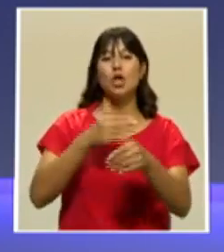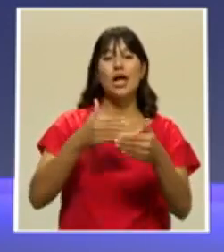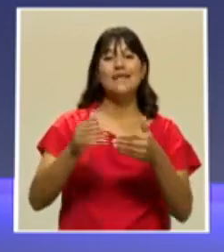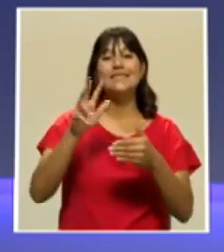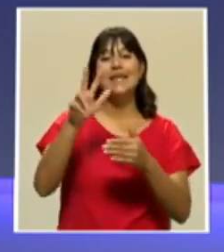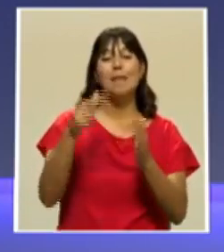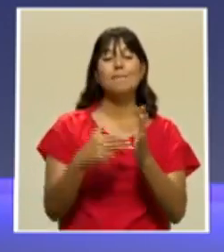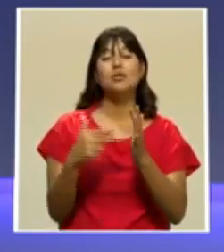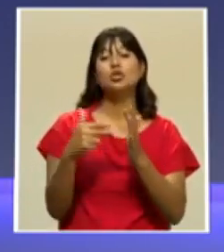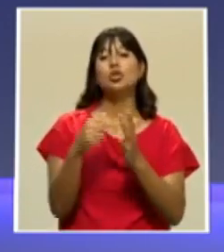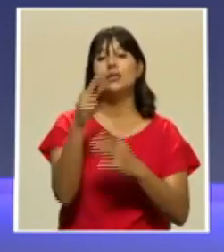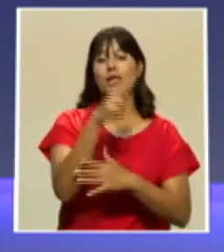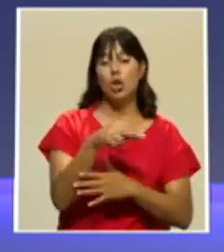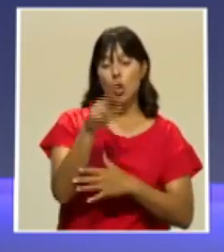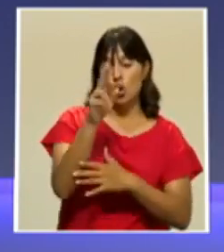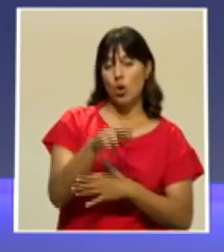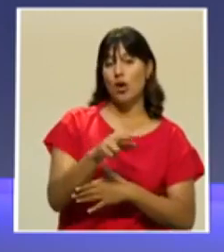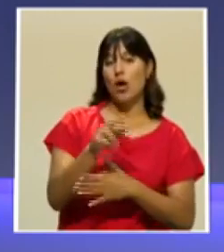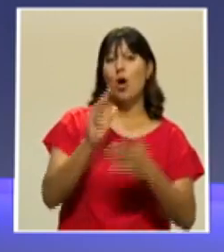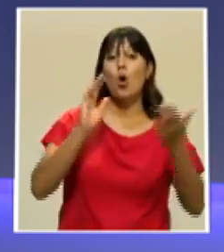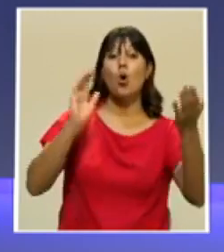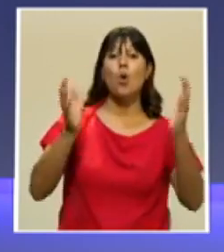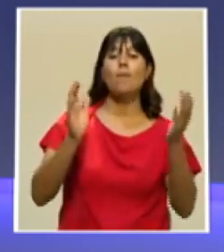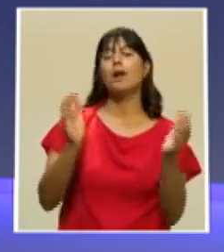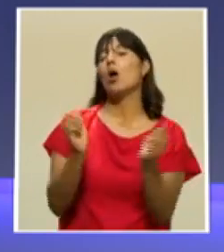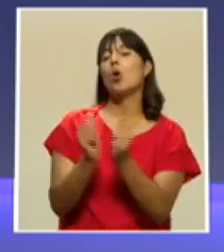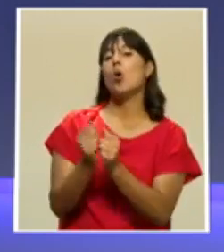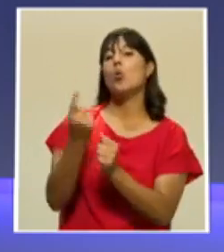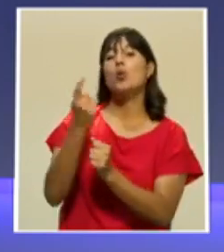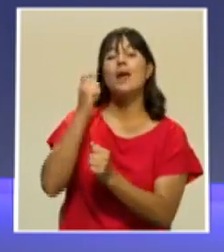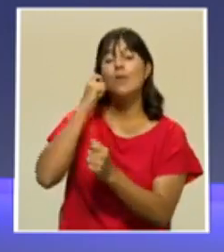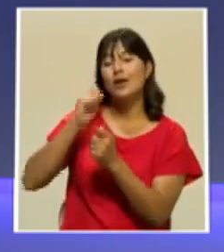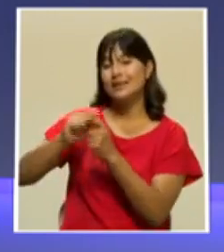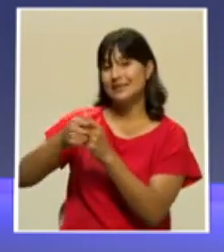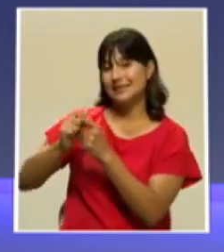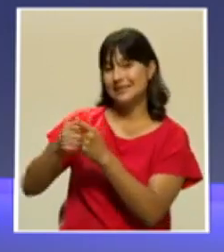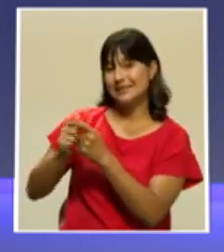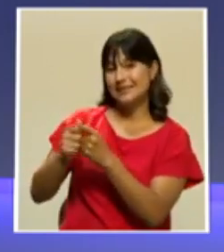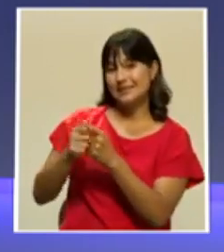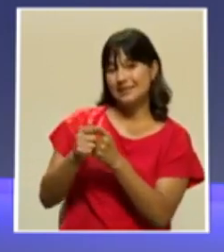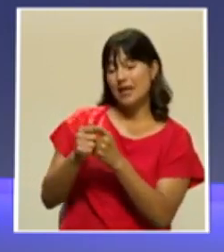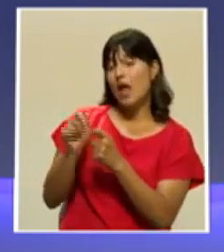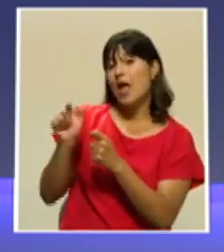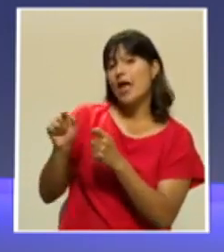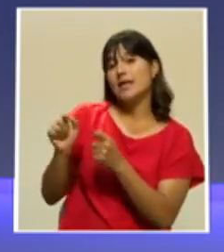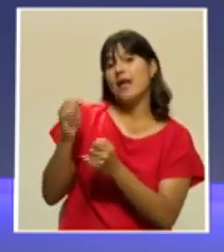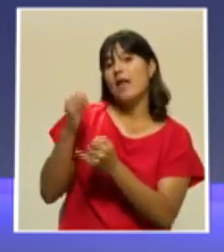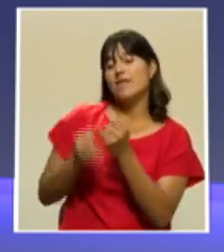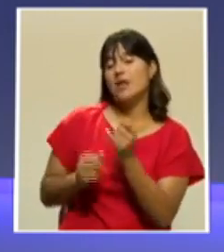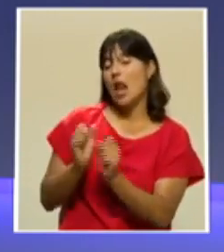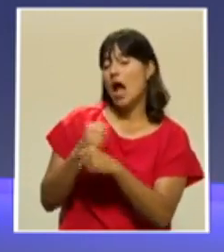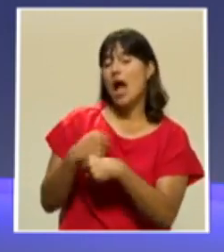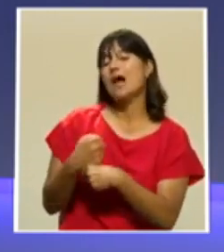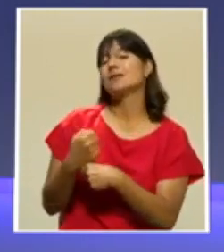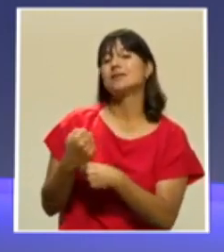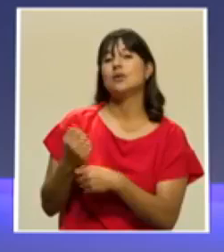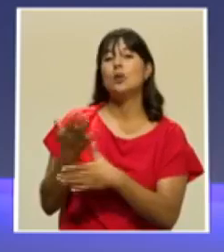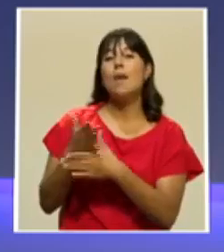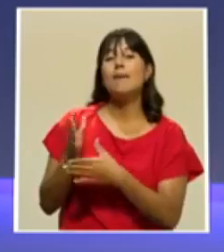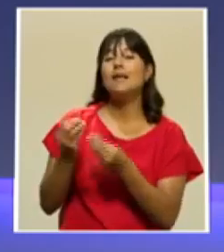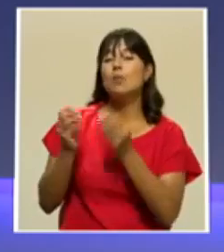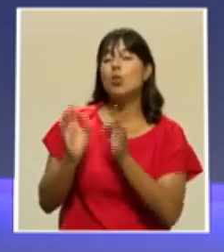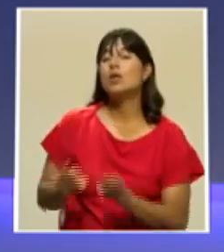colones contra las peladoras de camarón, que son las que finalmente hacen una parte importante del trabajo,